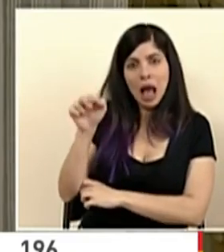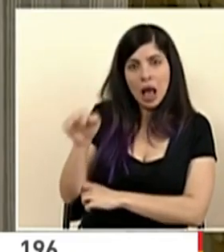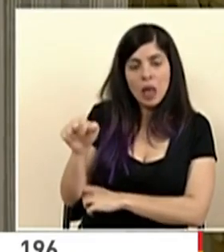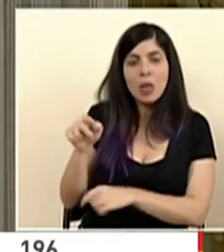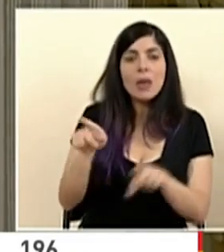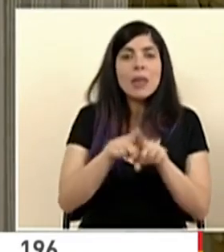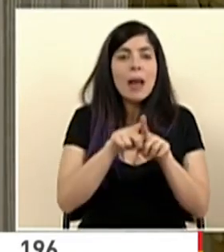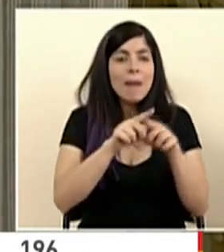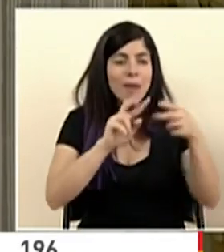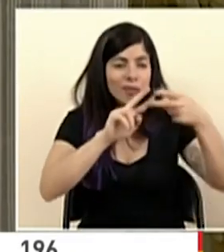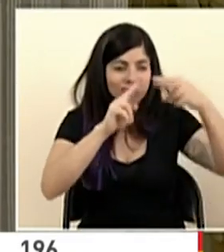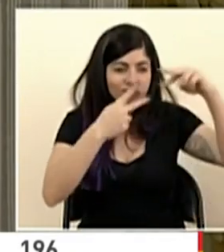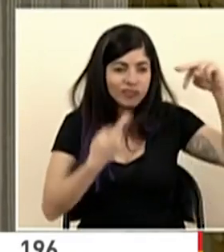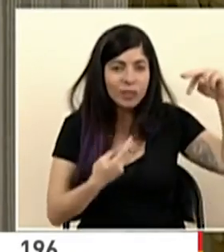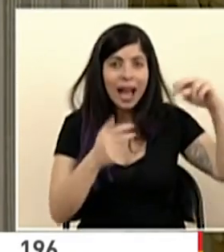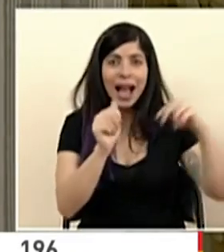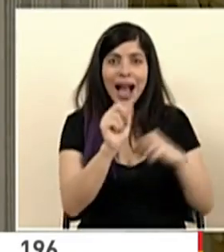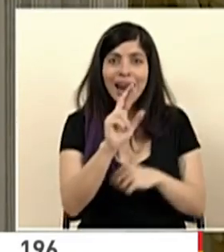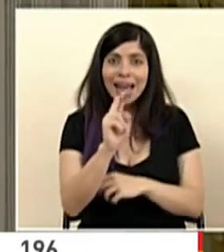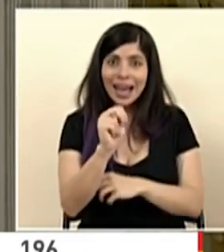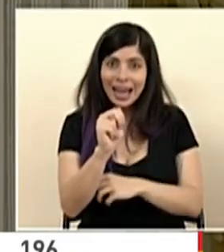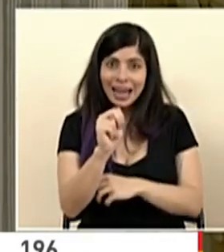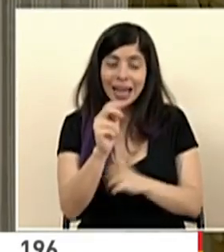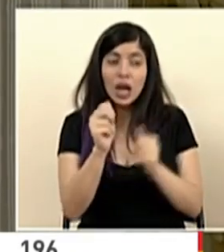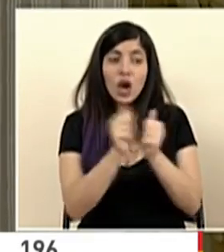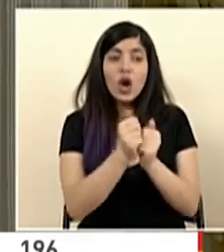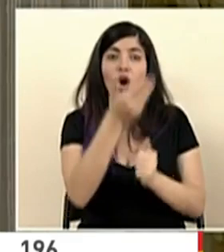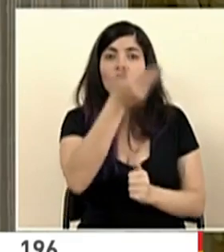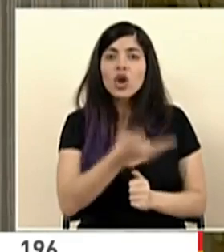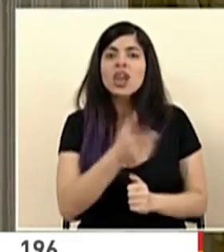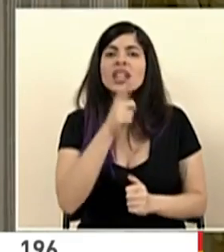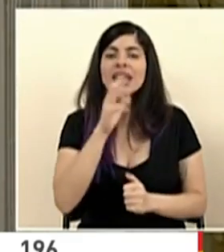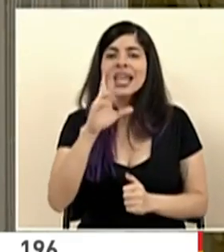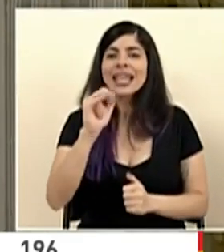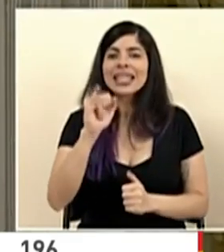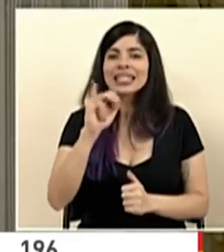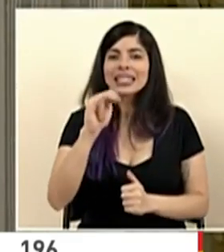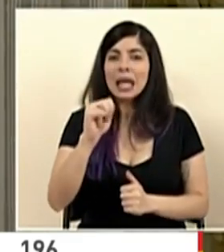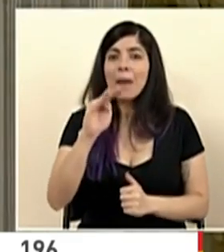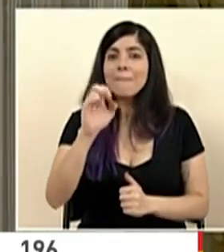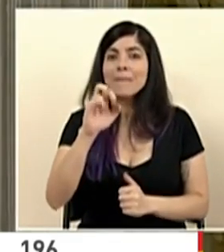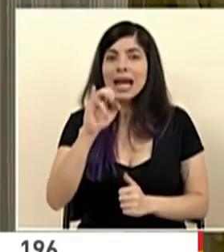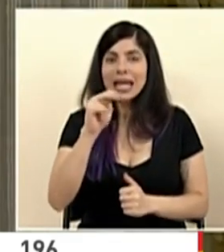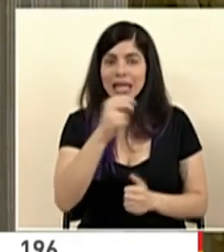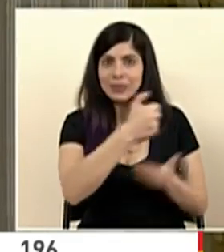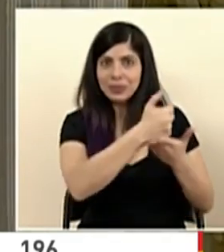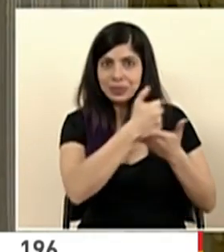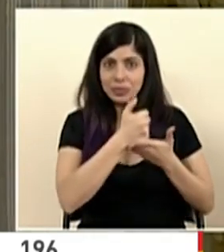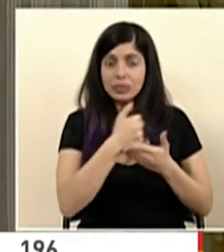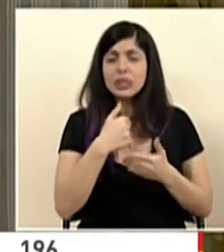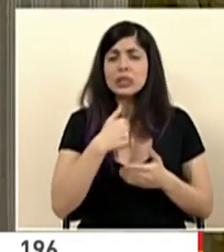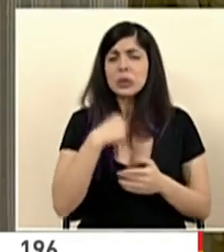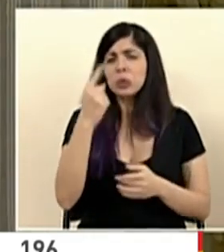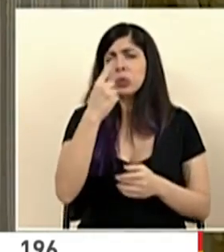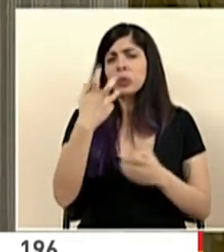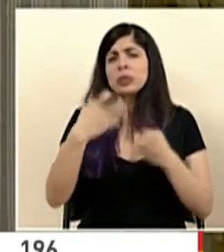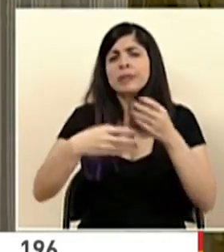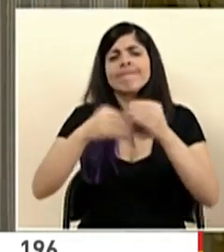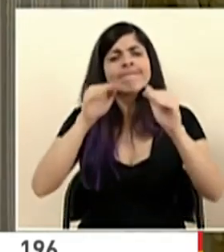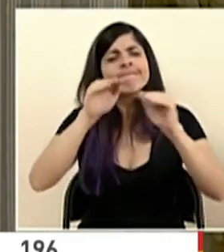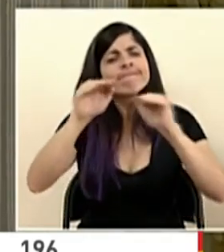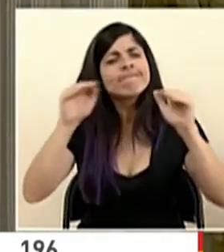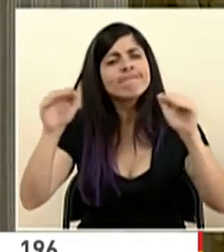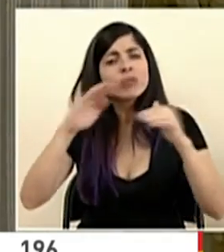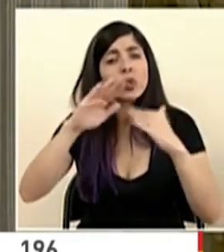microorganismos de ARN con el señor Cristian Marín. Y yo nada más quisiera terminar haciendo un llamado vehemente a toda la